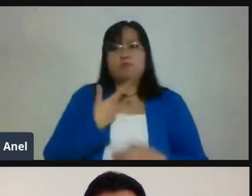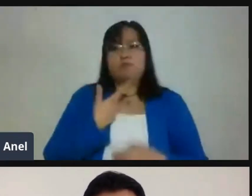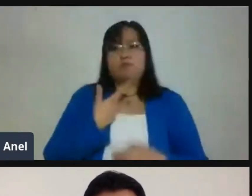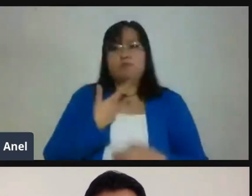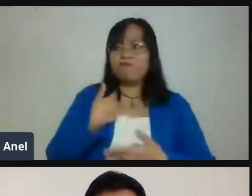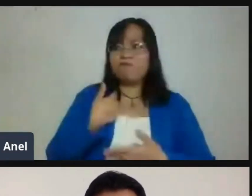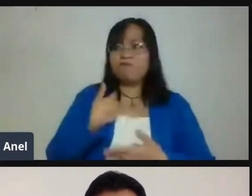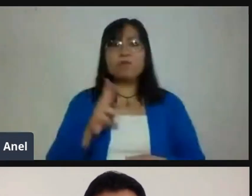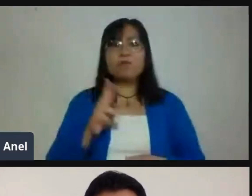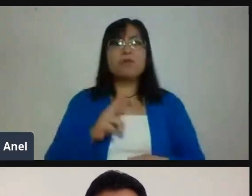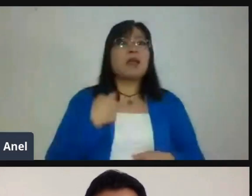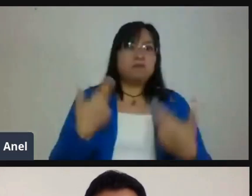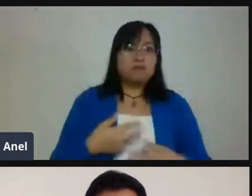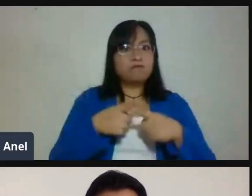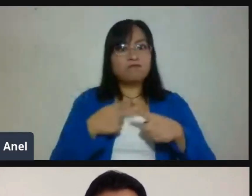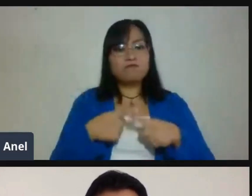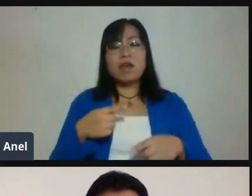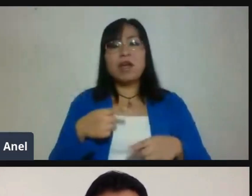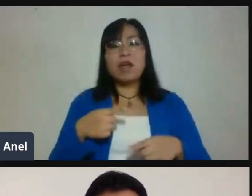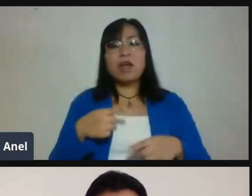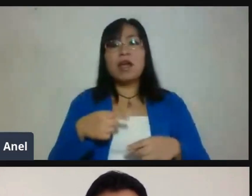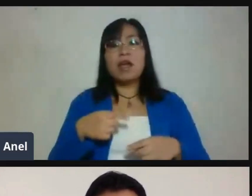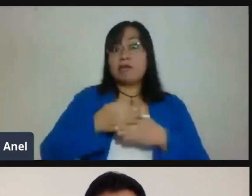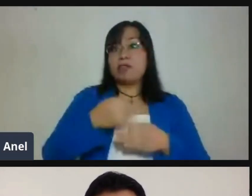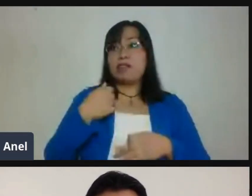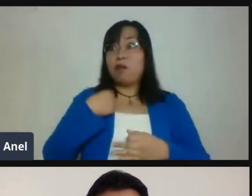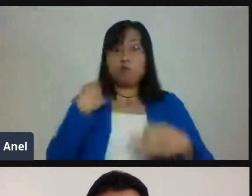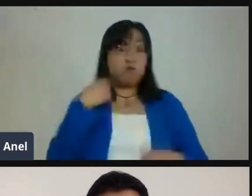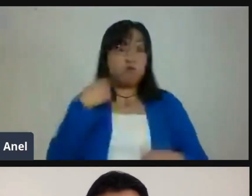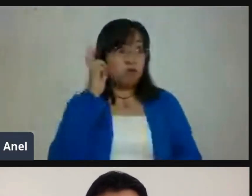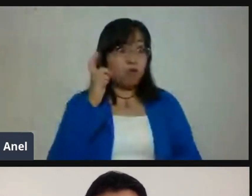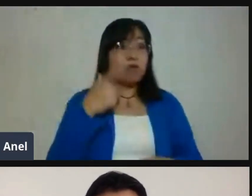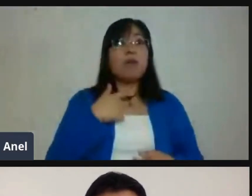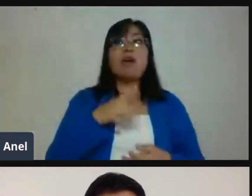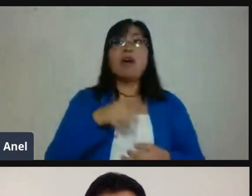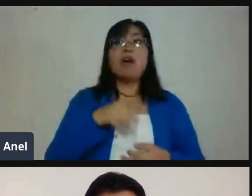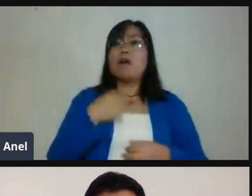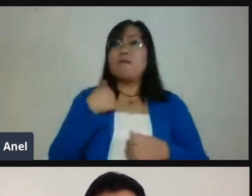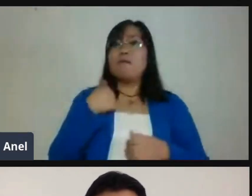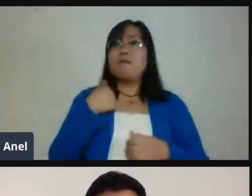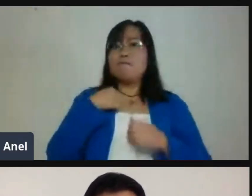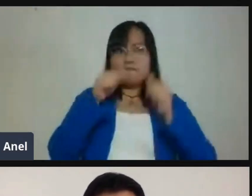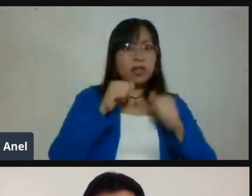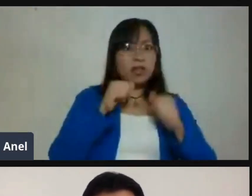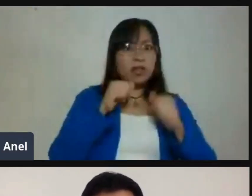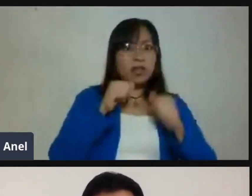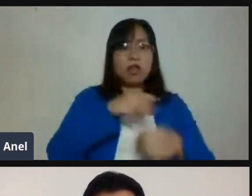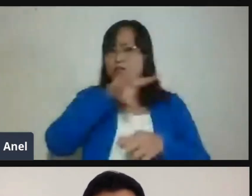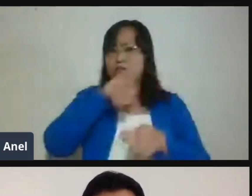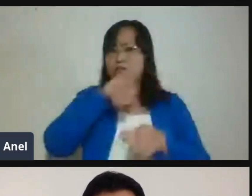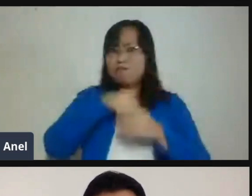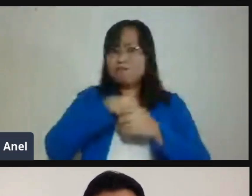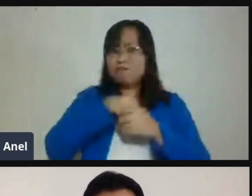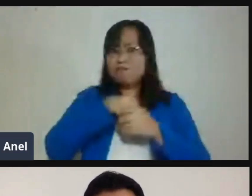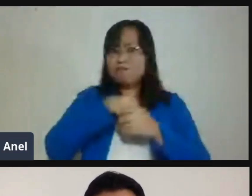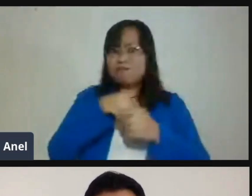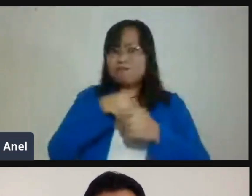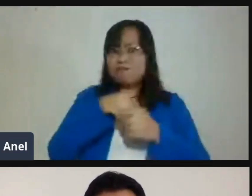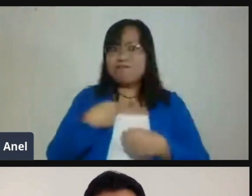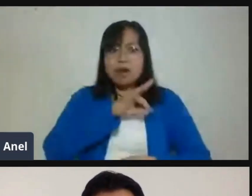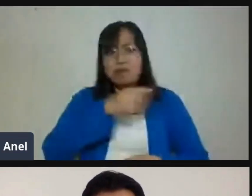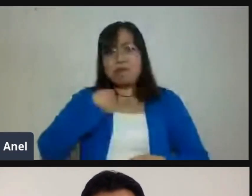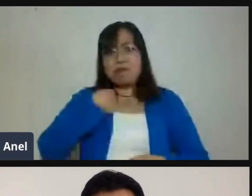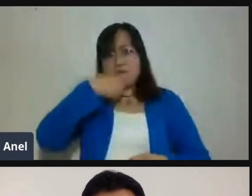totalmente con Nay. Mientras más podamos sumar a partir de nuestras experiencias, partir de los retos que vamos teniendo,